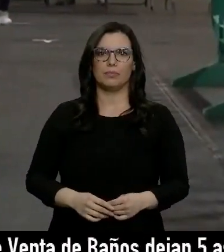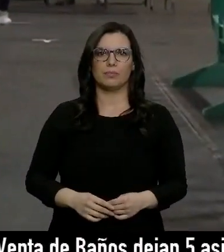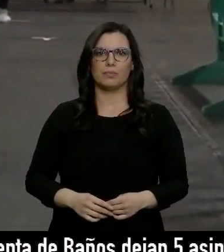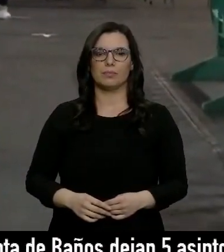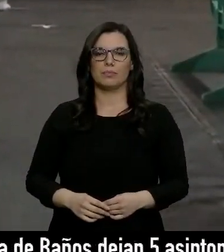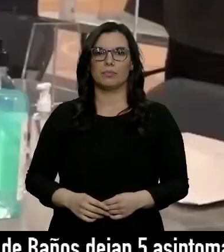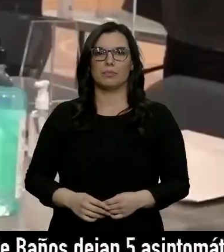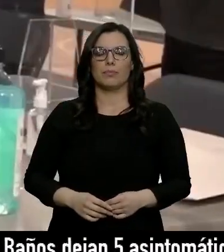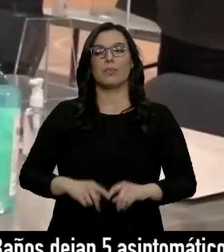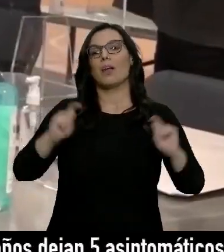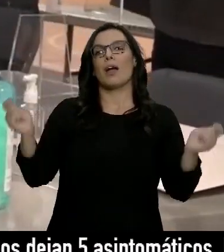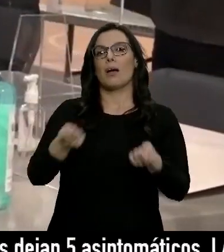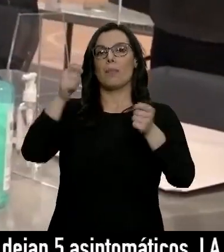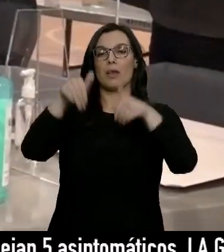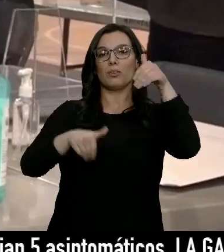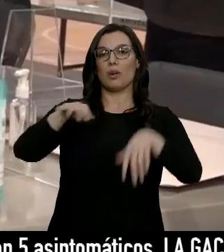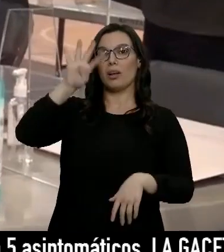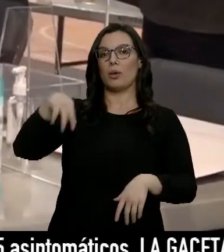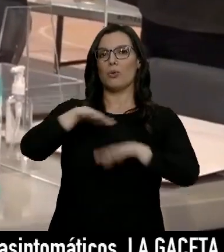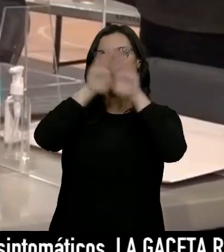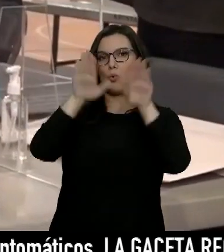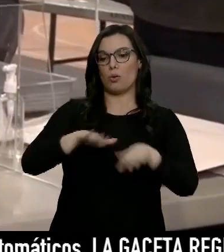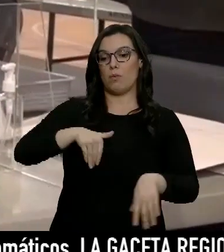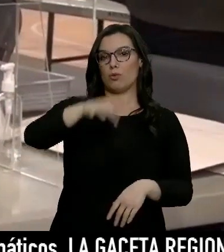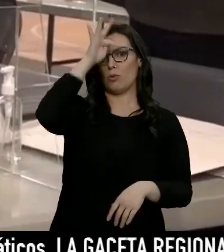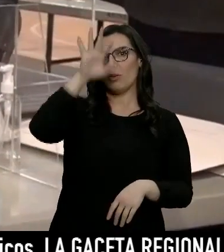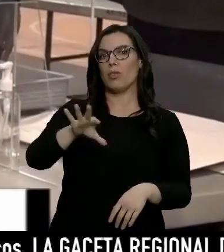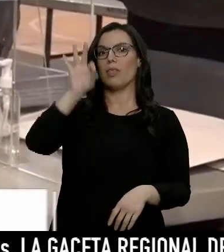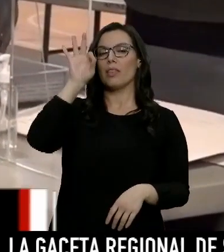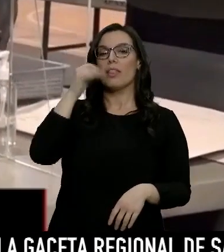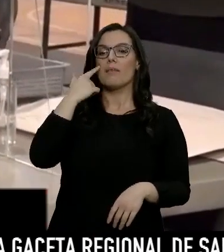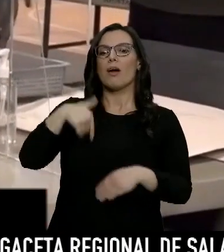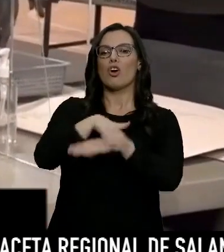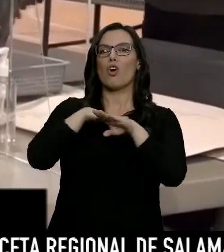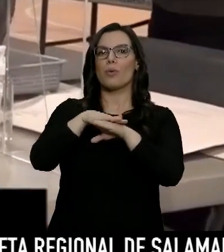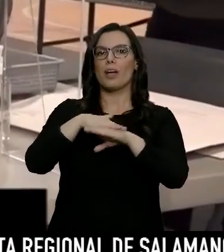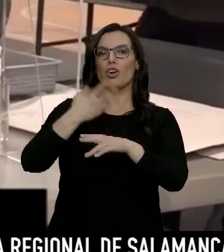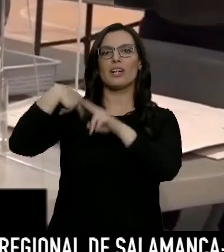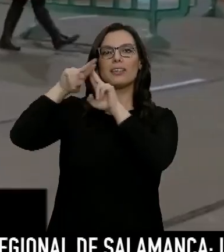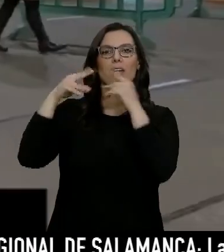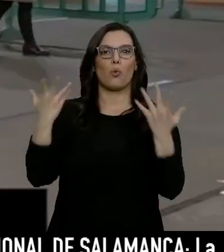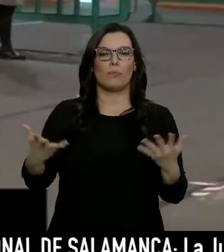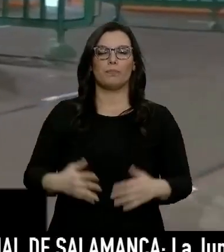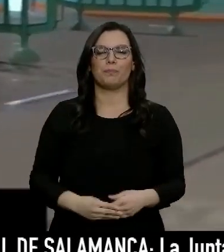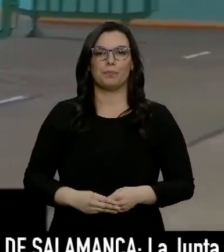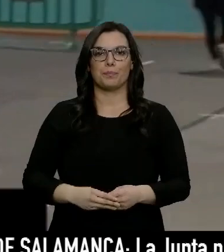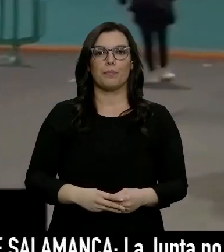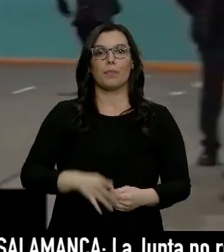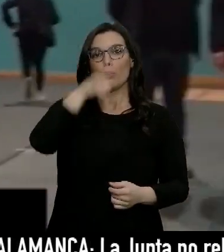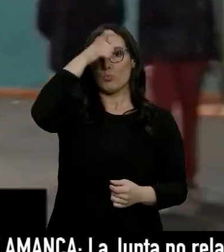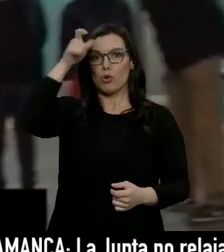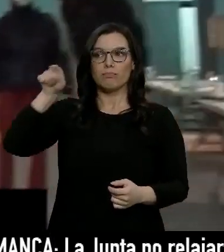Último día de campaña electoral en Cataluña que el domingo decidirá el próximo gobierno de la Generalitat. En muchos